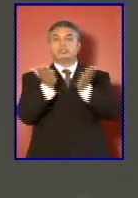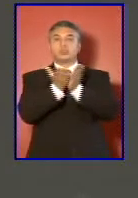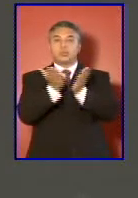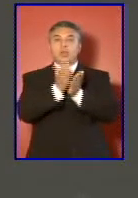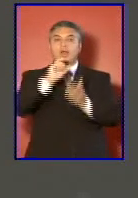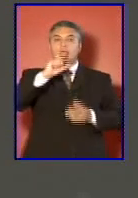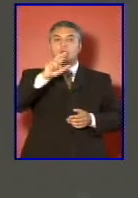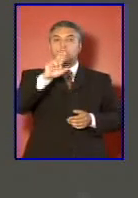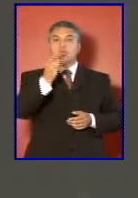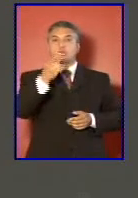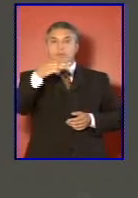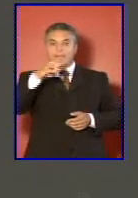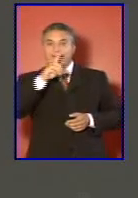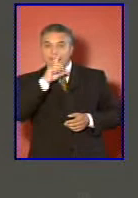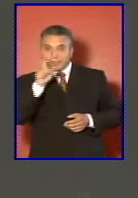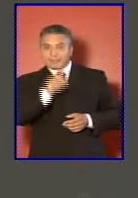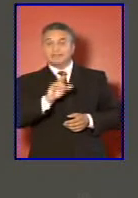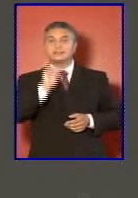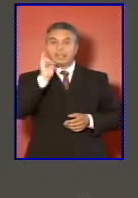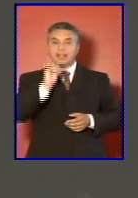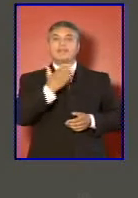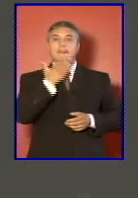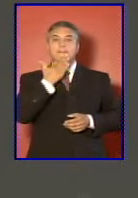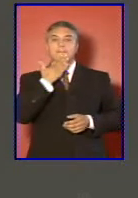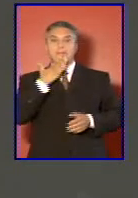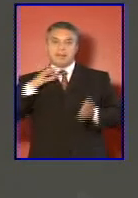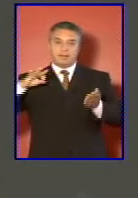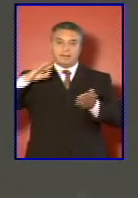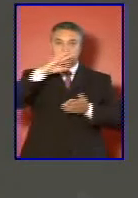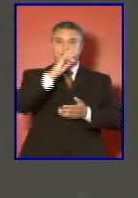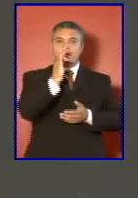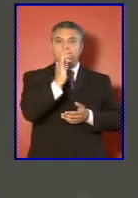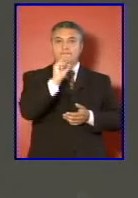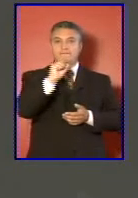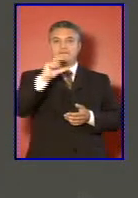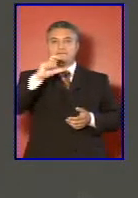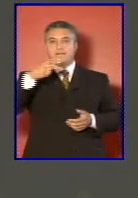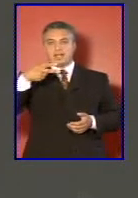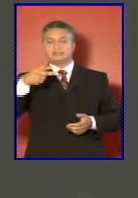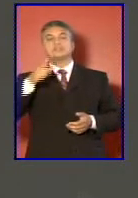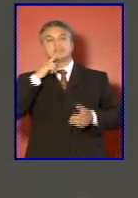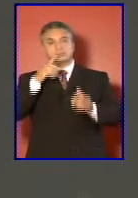y en la FACH con mujeres que egresaron en la Escuela de Especialidades.